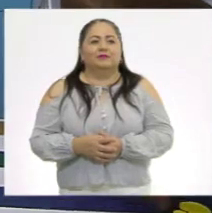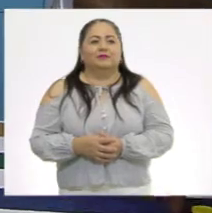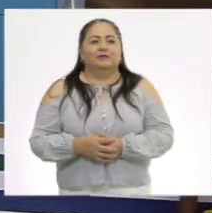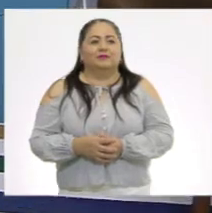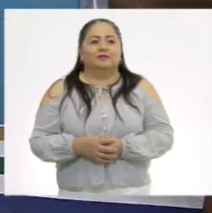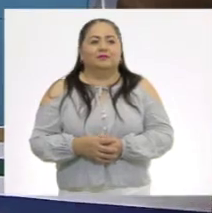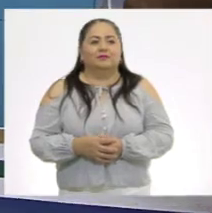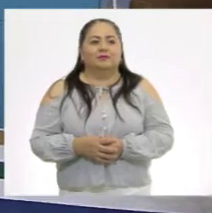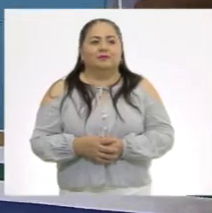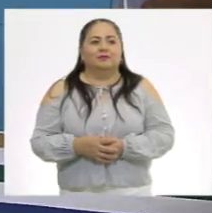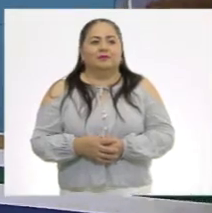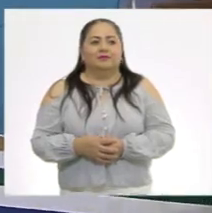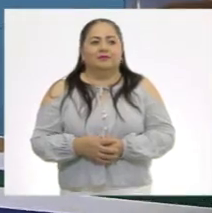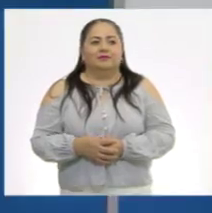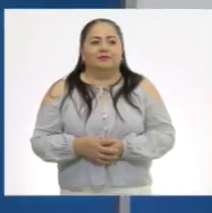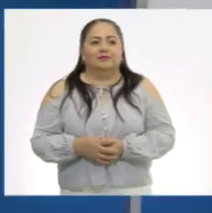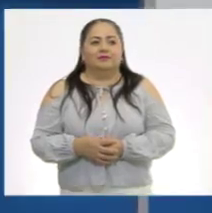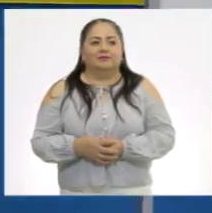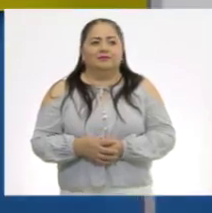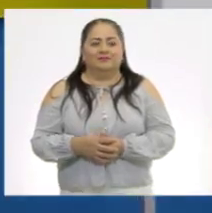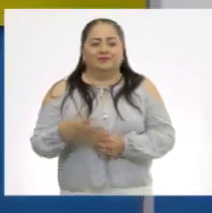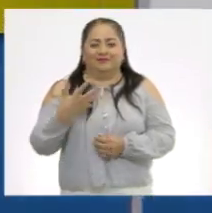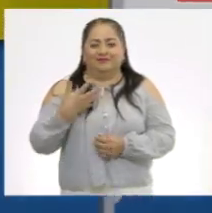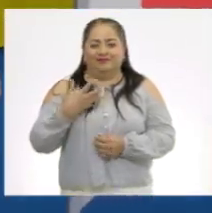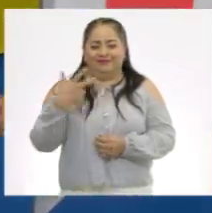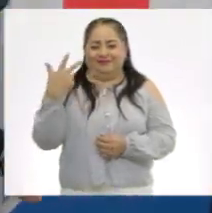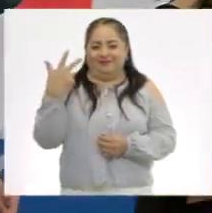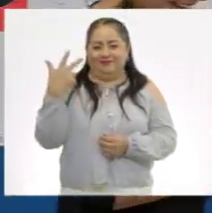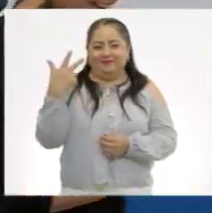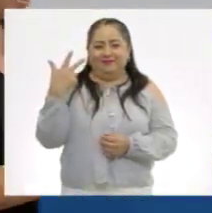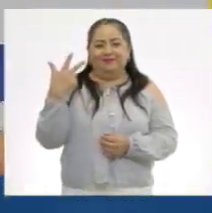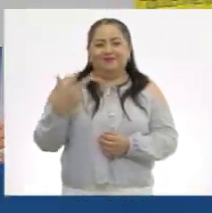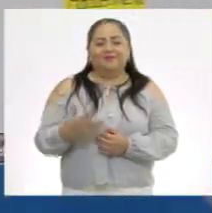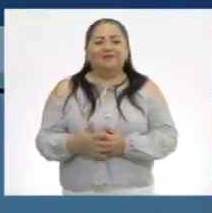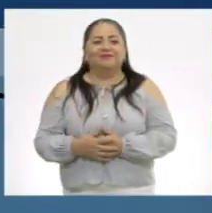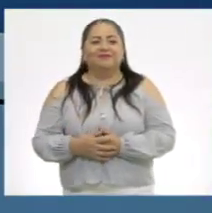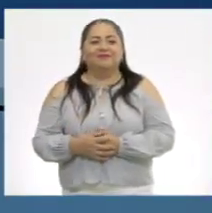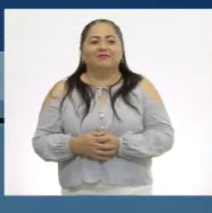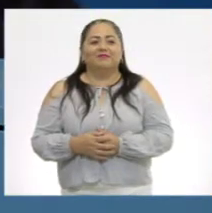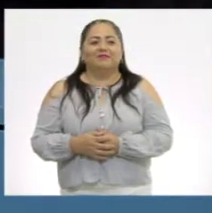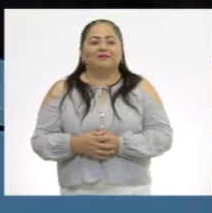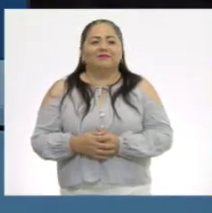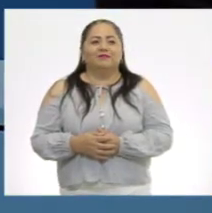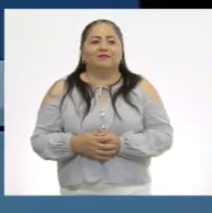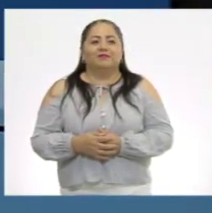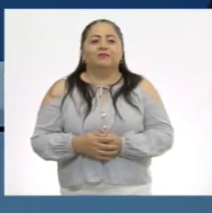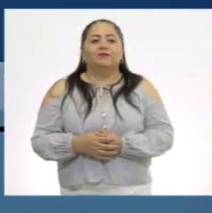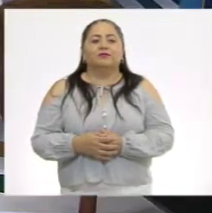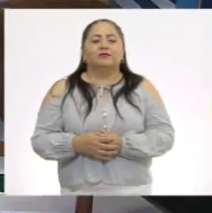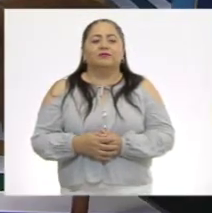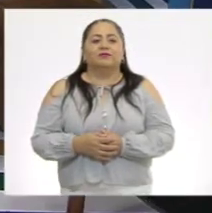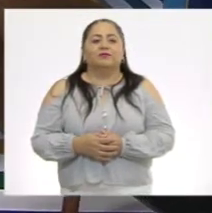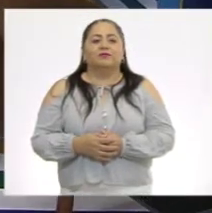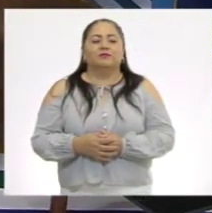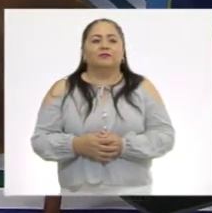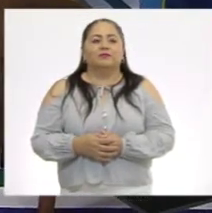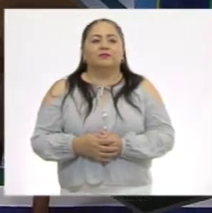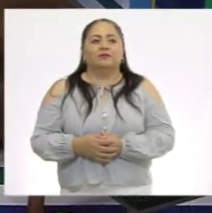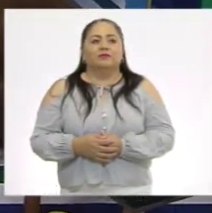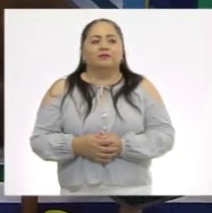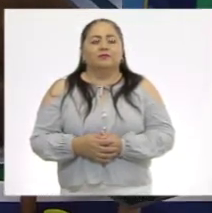Tú puedes, tú puedes. Lo tengo. Muy bien. Muy bien. Bien. Veamos.